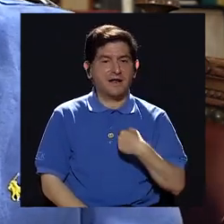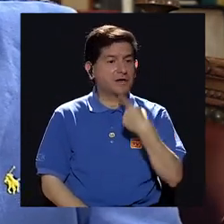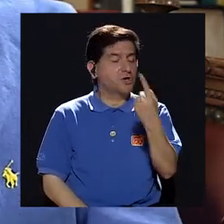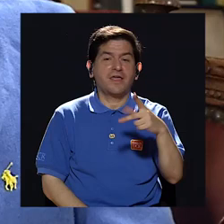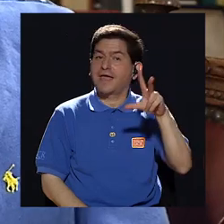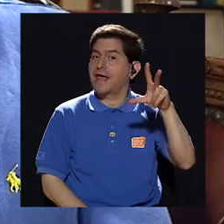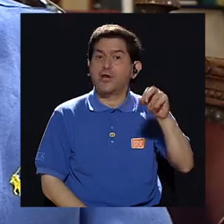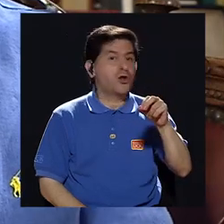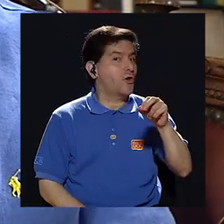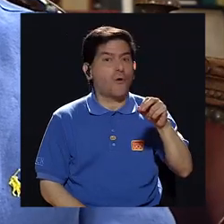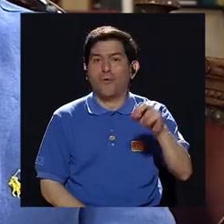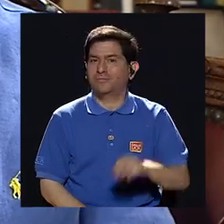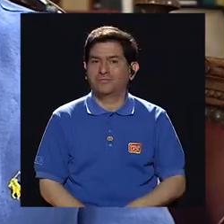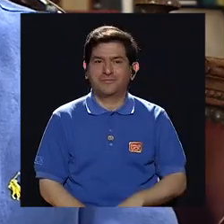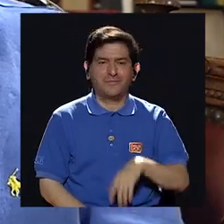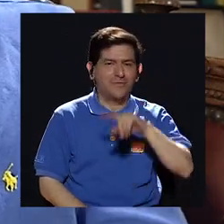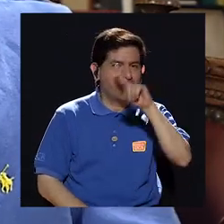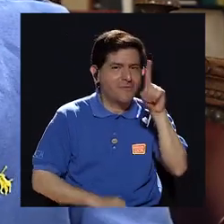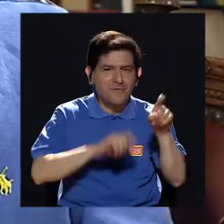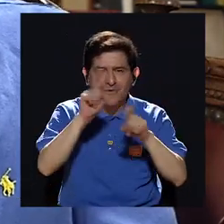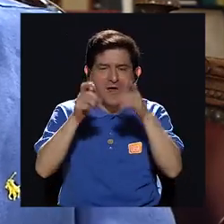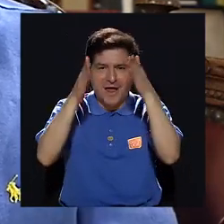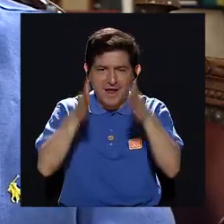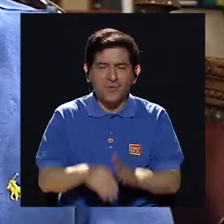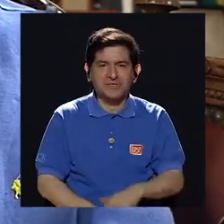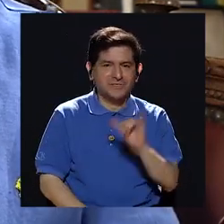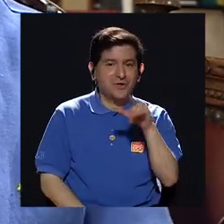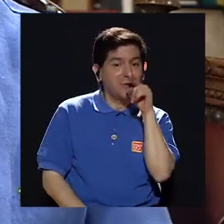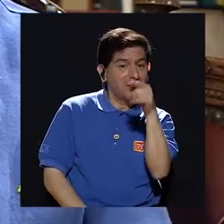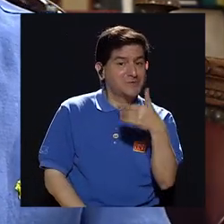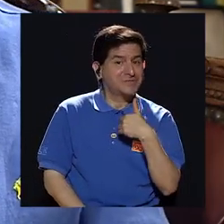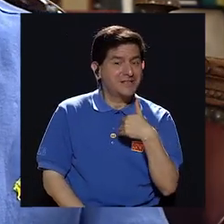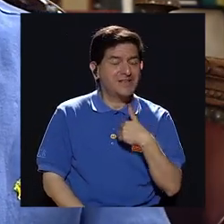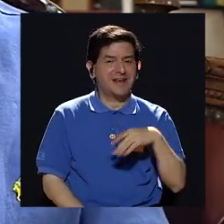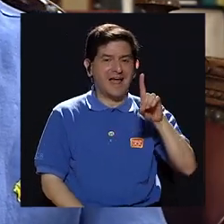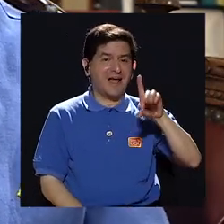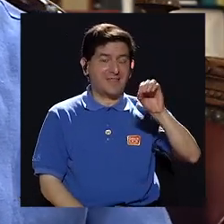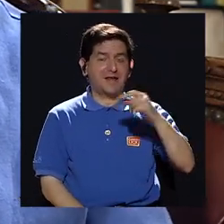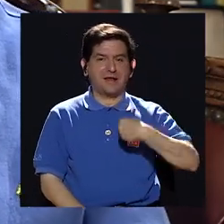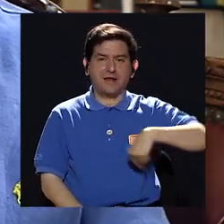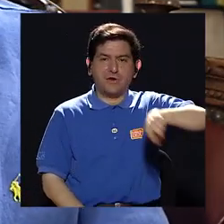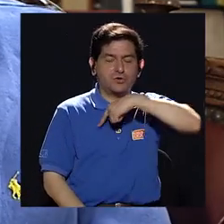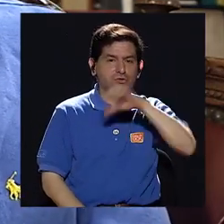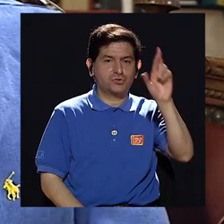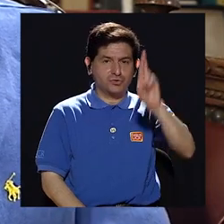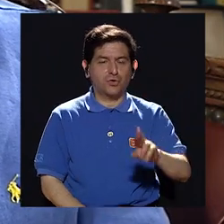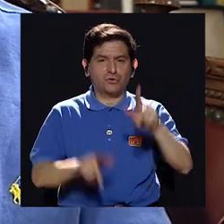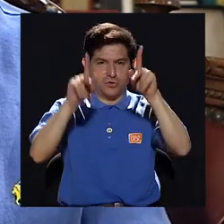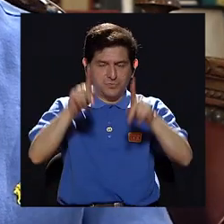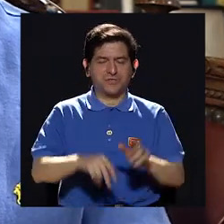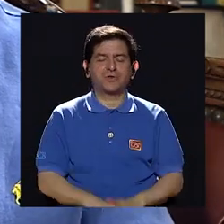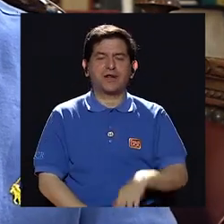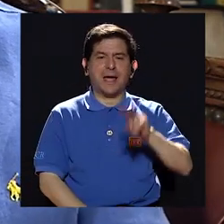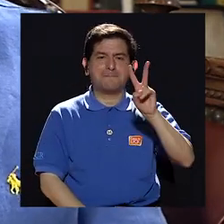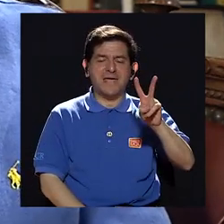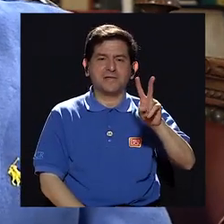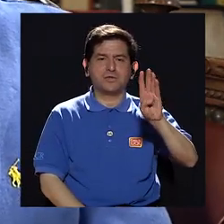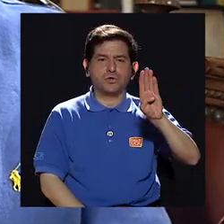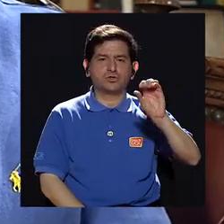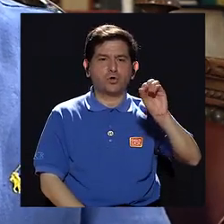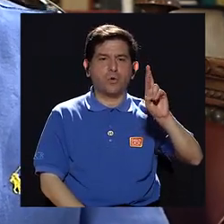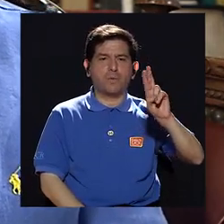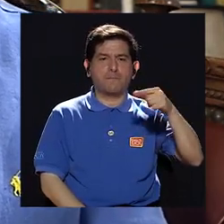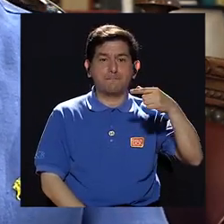decía no porque tu encuestador es el encuestador de Daniel en cambio nosotros tenemos en Costa Rica un señor que se llama Víctor Borges